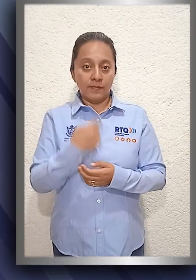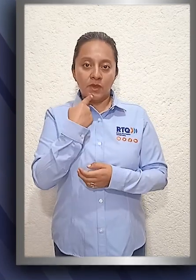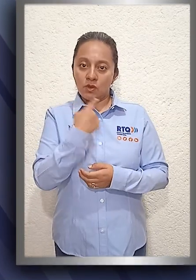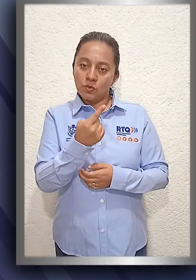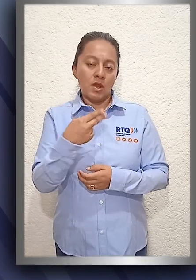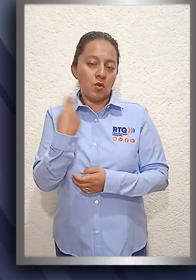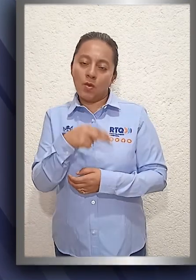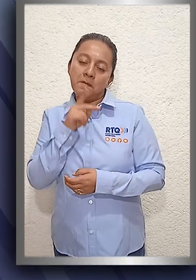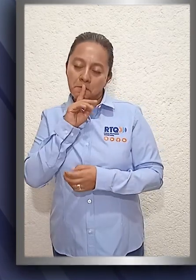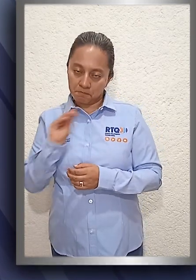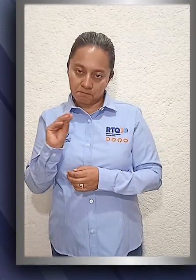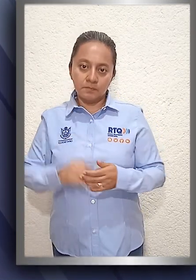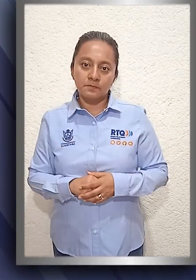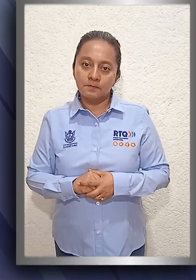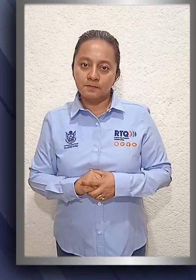Noticias RTQ. Gracias. Gracias.